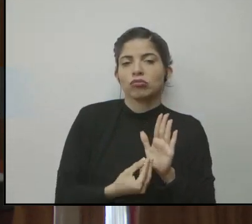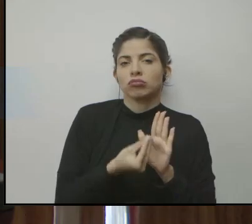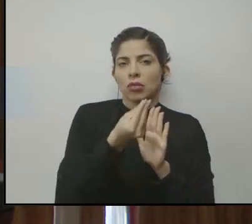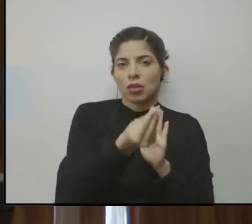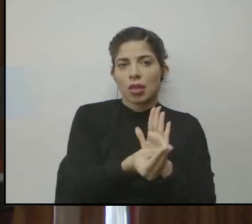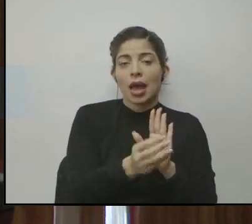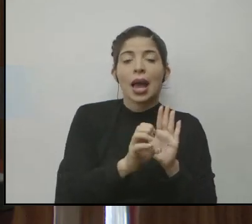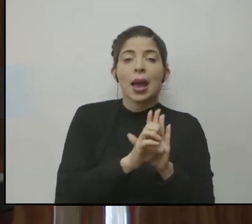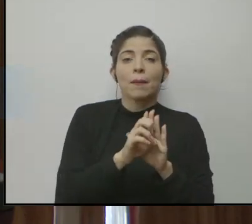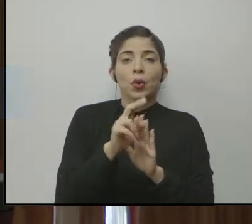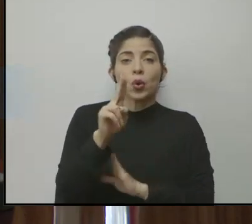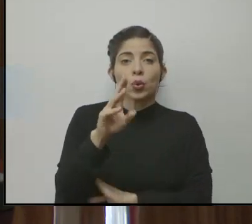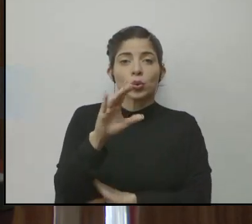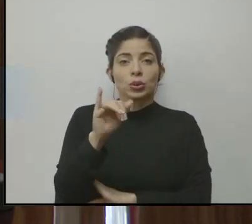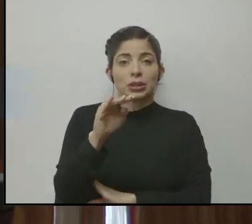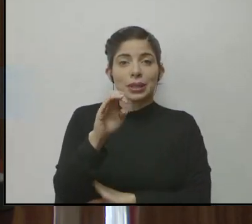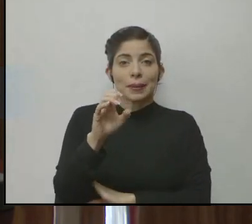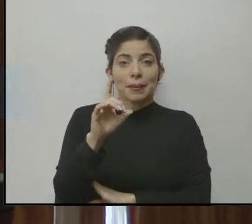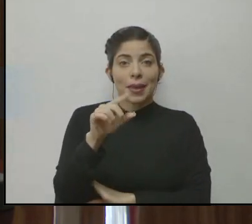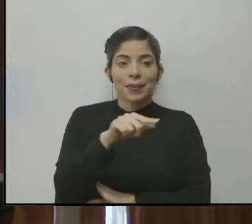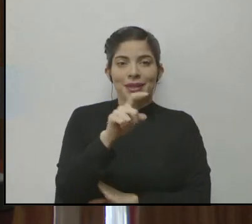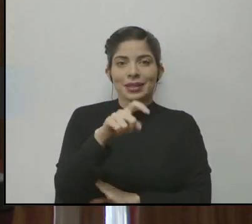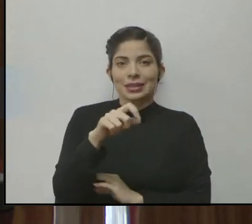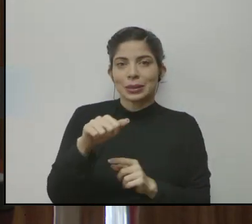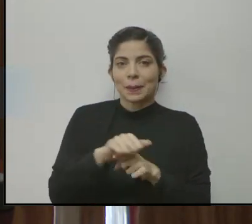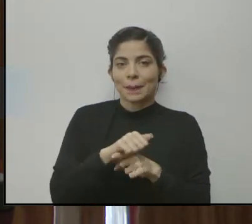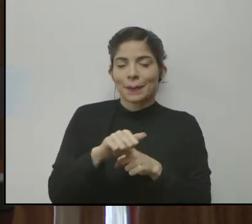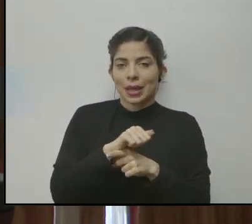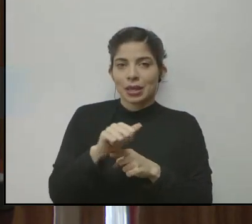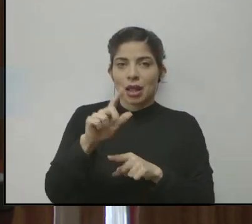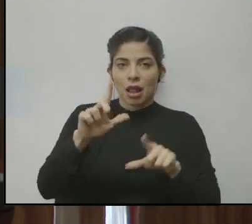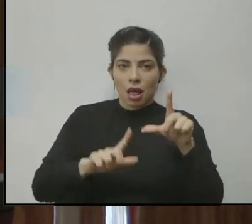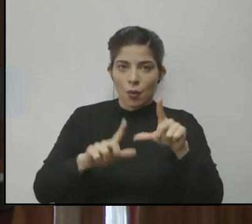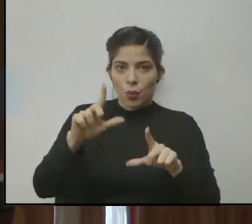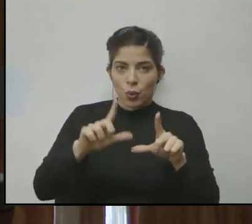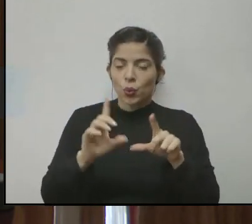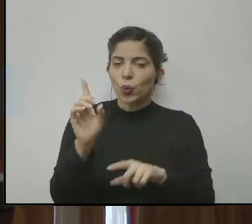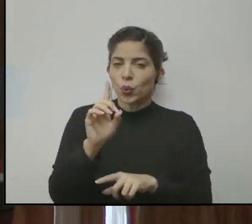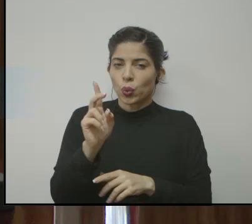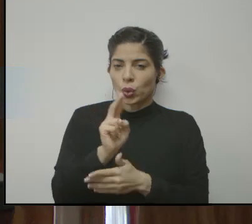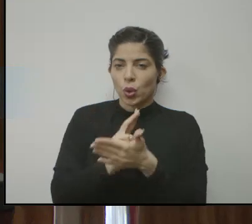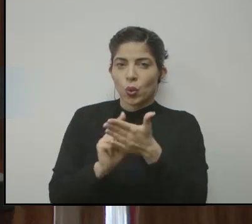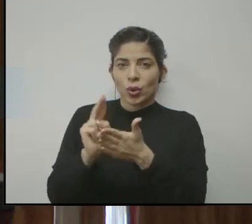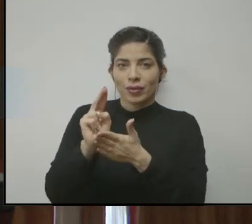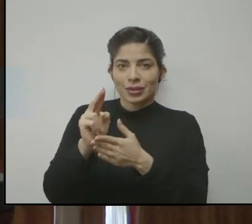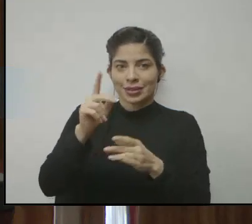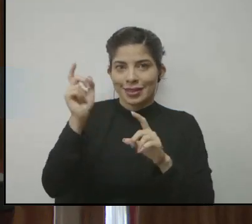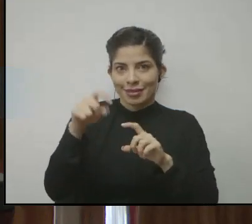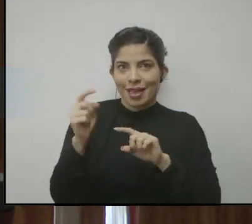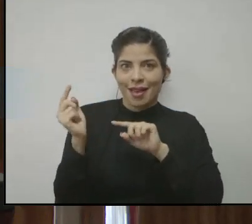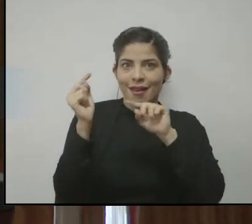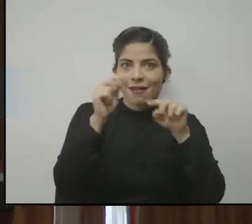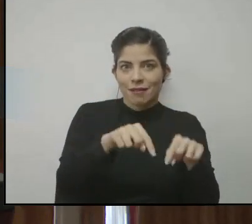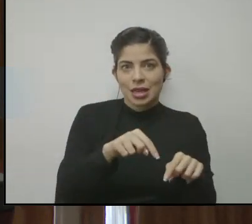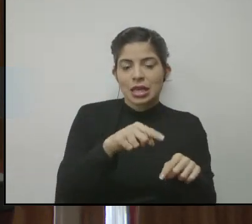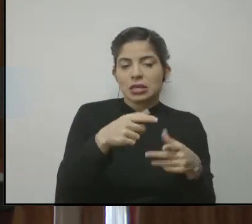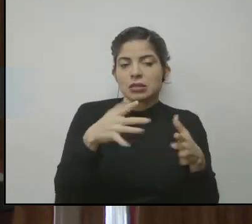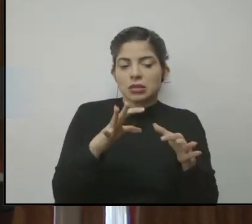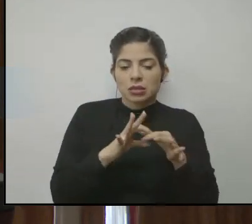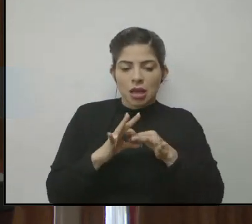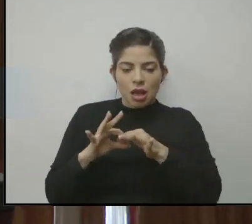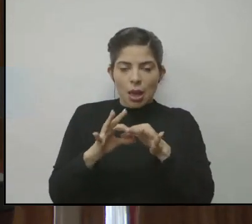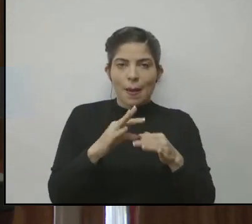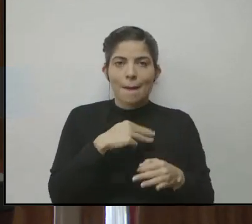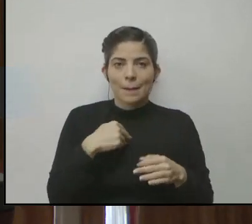la UCIMED que está haciendo sus prácticas de laboratorio en la universidad porque es un requerimiento, eso se coordinó con el